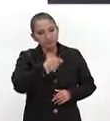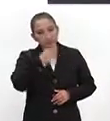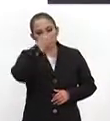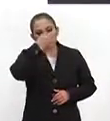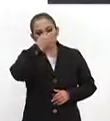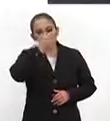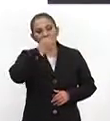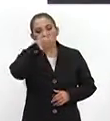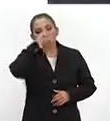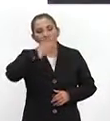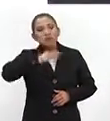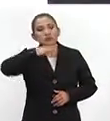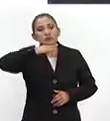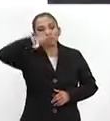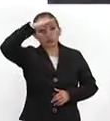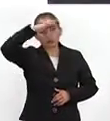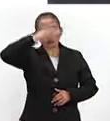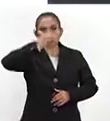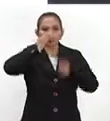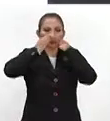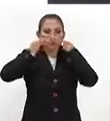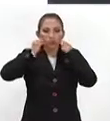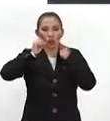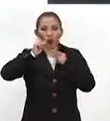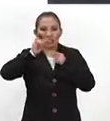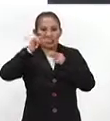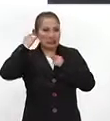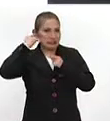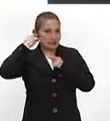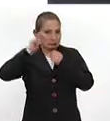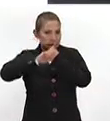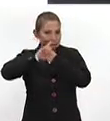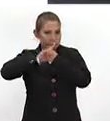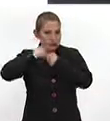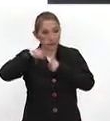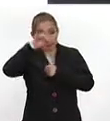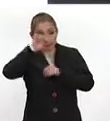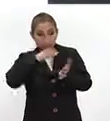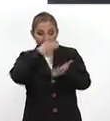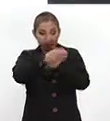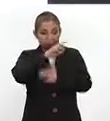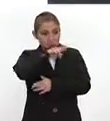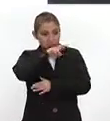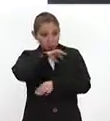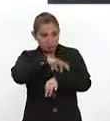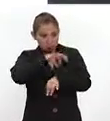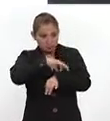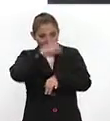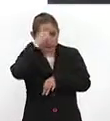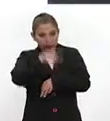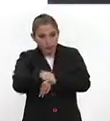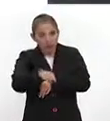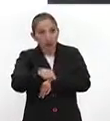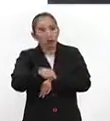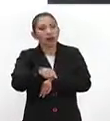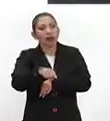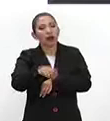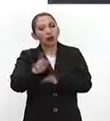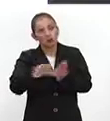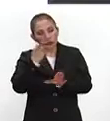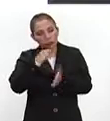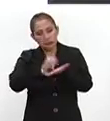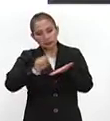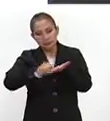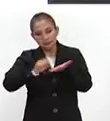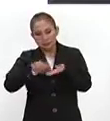respiratorias altas, vamos en la sinusitis y la otitis, son los datos que nos deben orientar a acudir inmediatamente al médico para que nos dé una